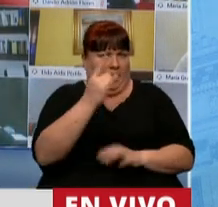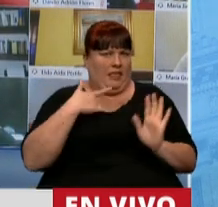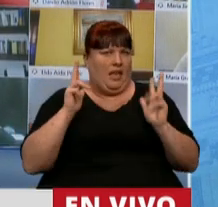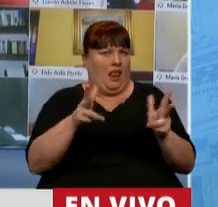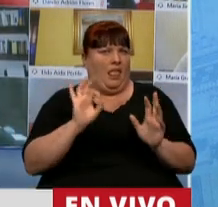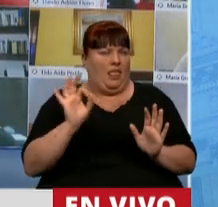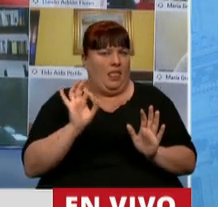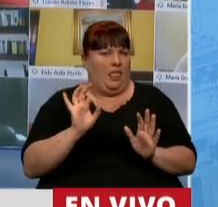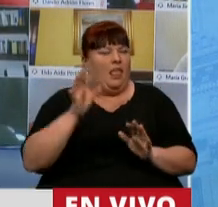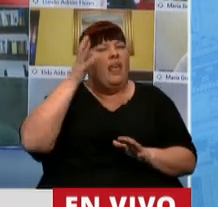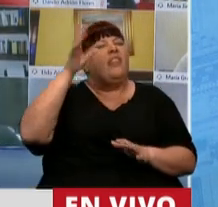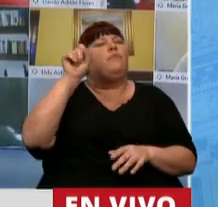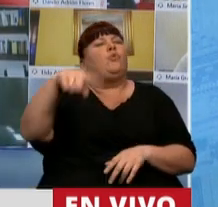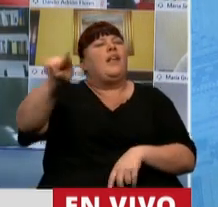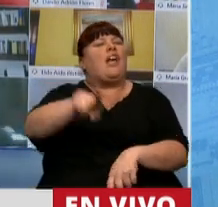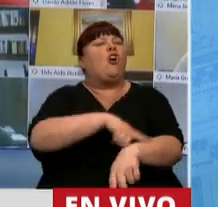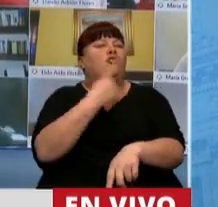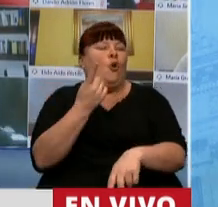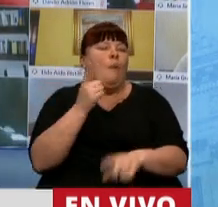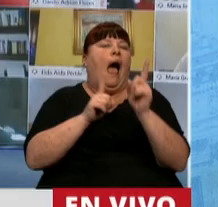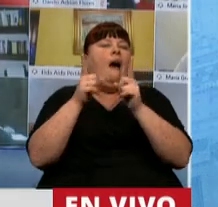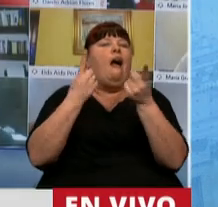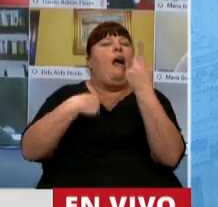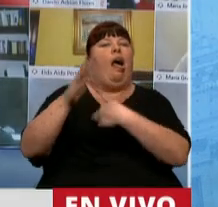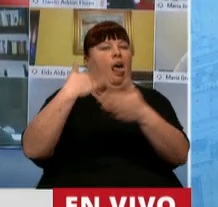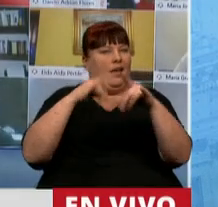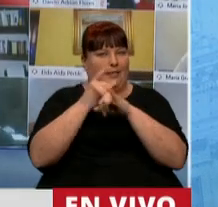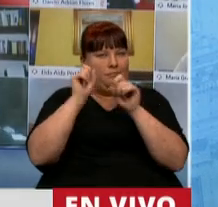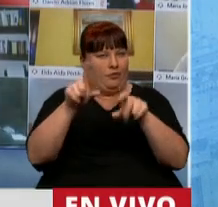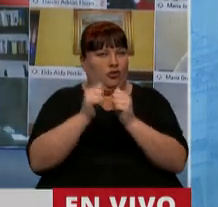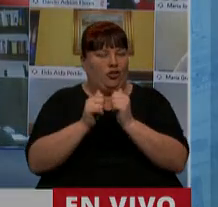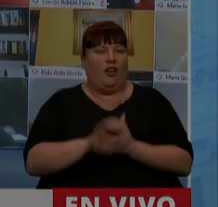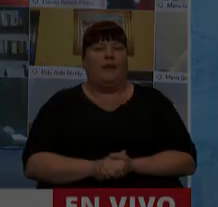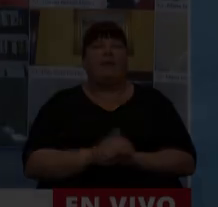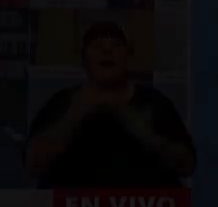falsa. Están demasiado acostumbrados algunos a cambiar la historia. Gracias, diputada.